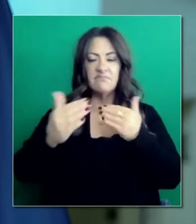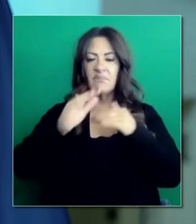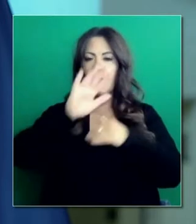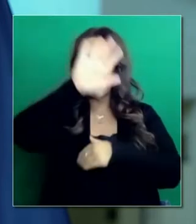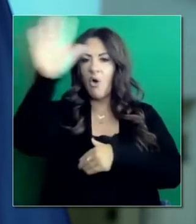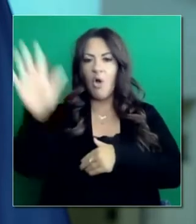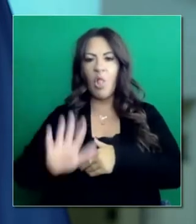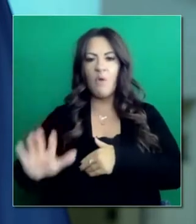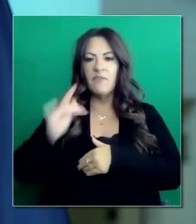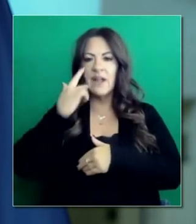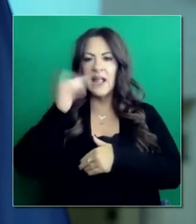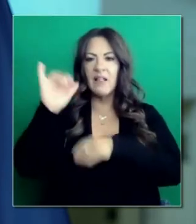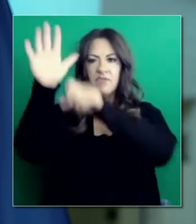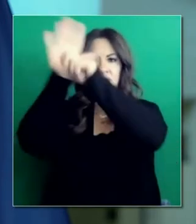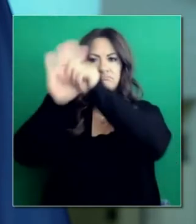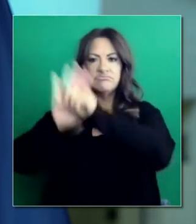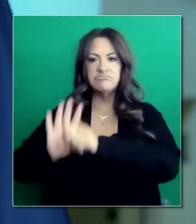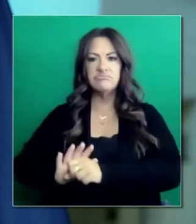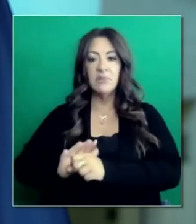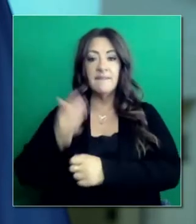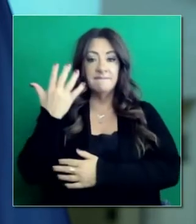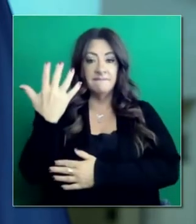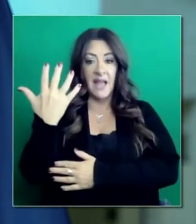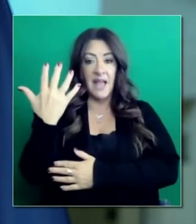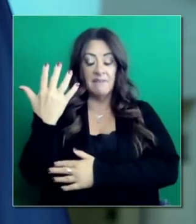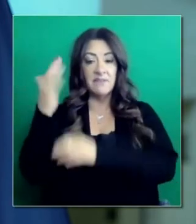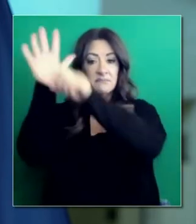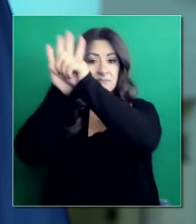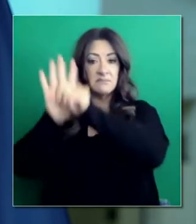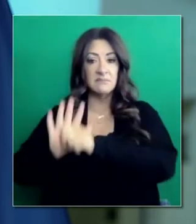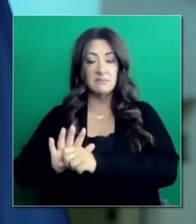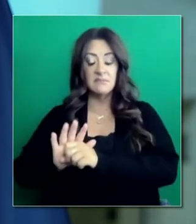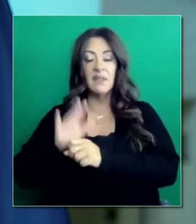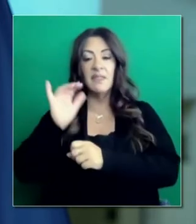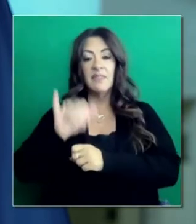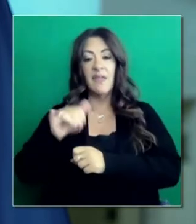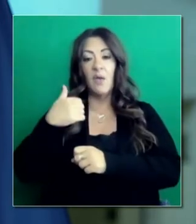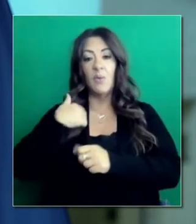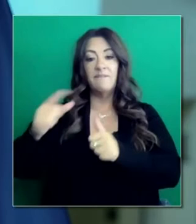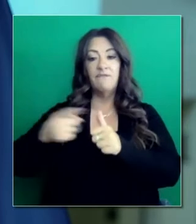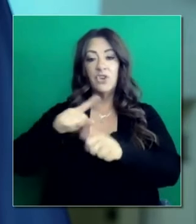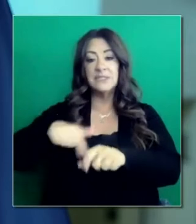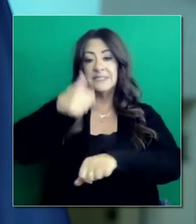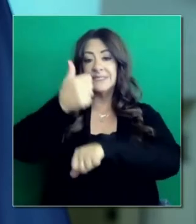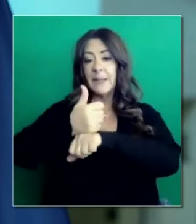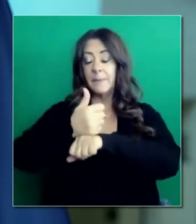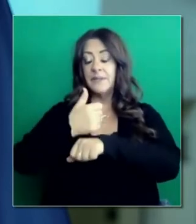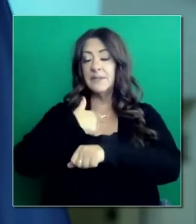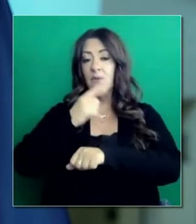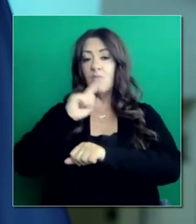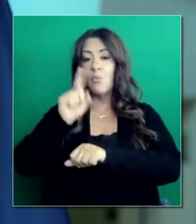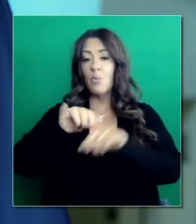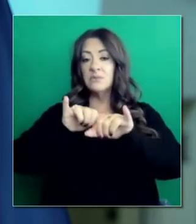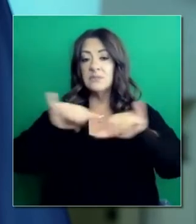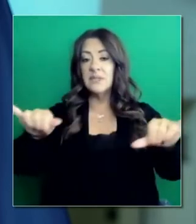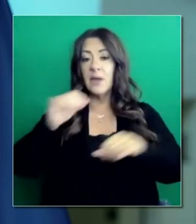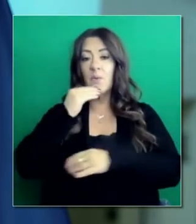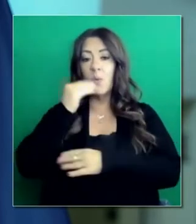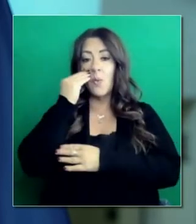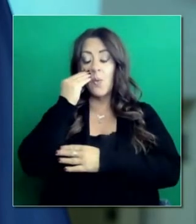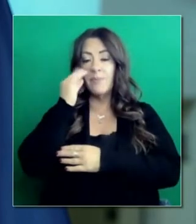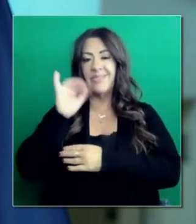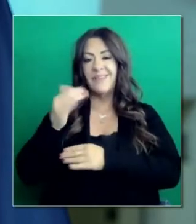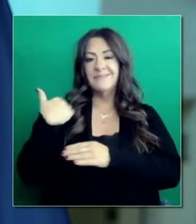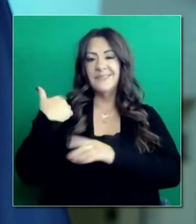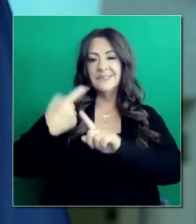California, que son las cinco regiones que hemos definido cuando establecimos nuestra orden de quedarse en casa